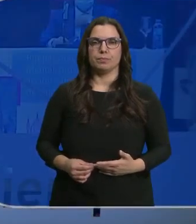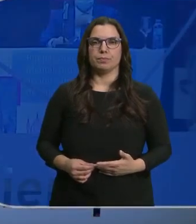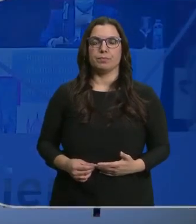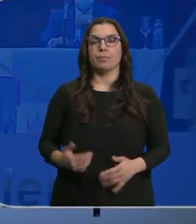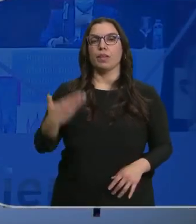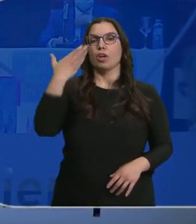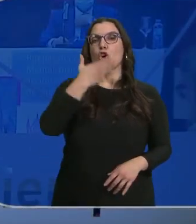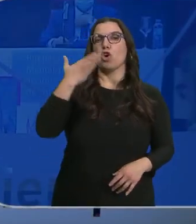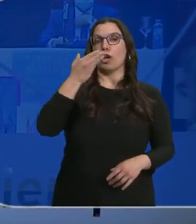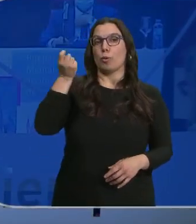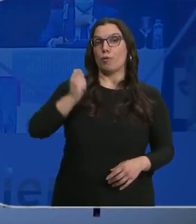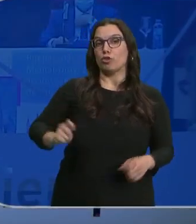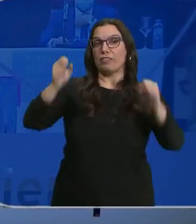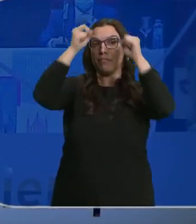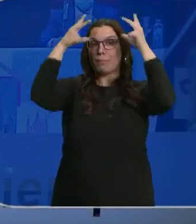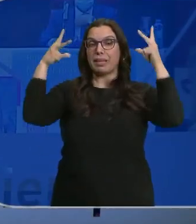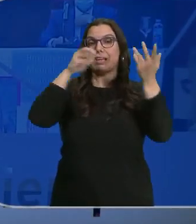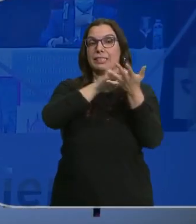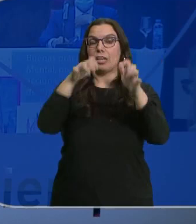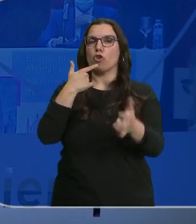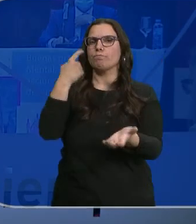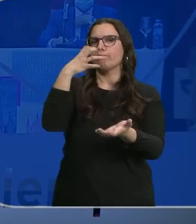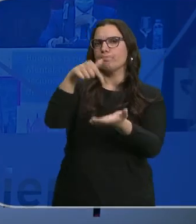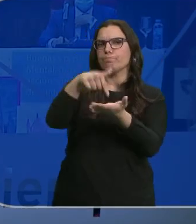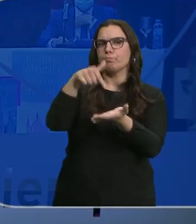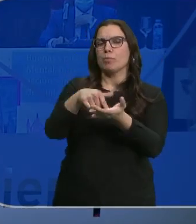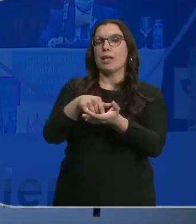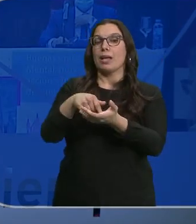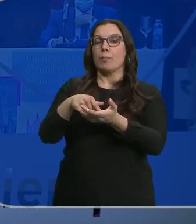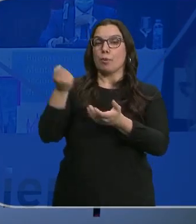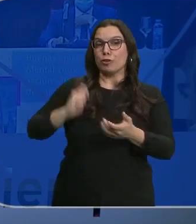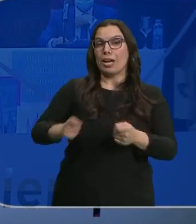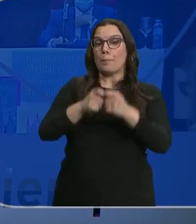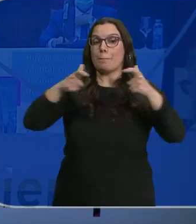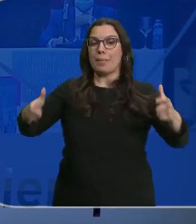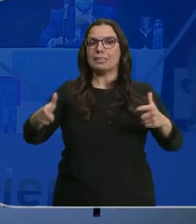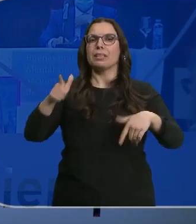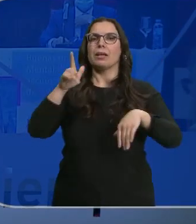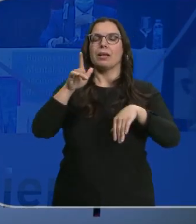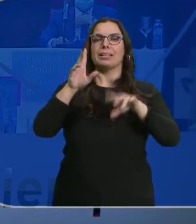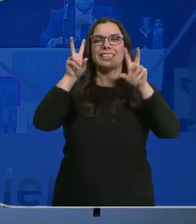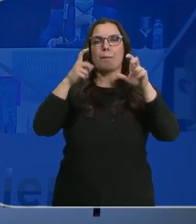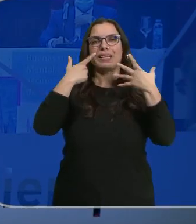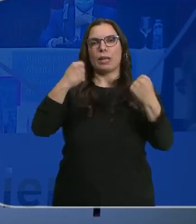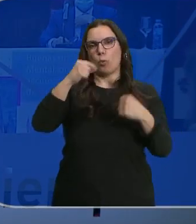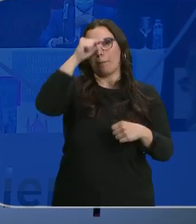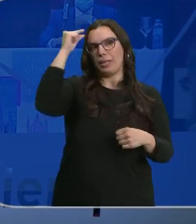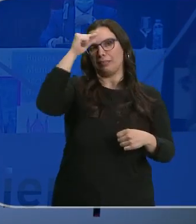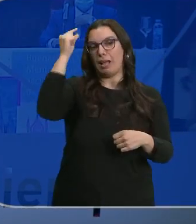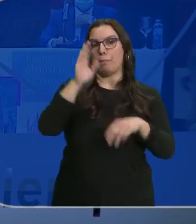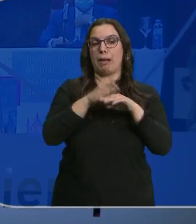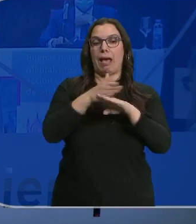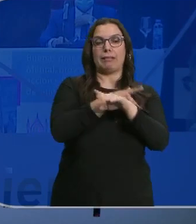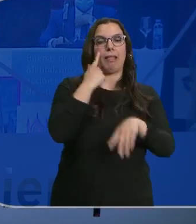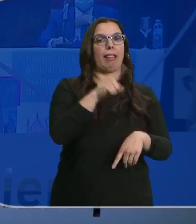Los colegios de enfermería de Castilla y León reclaman más enfermeras especializadas en salud mental para detectar a tiempo los problemas que pueden desencadenar